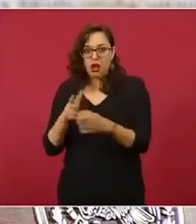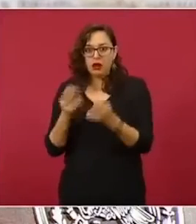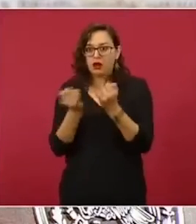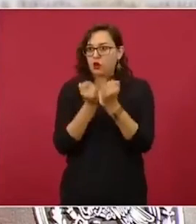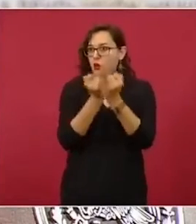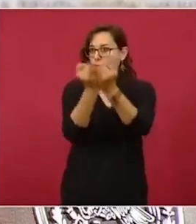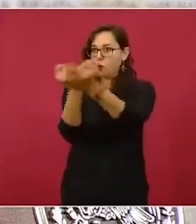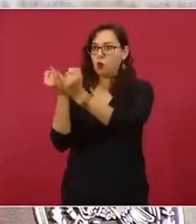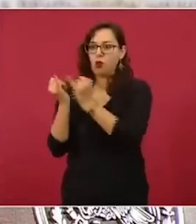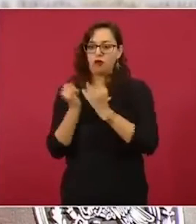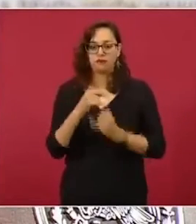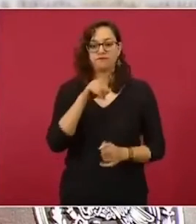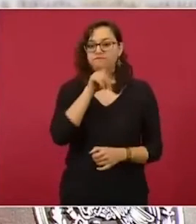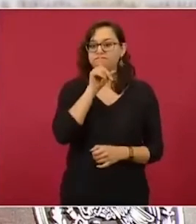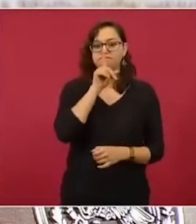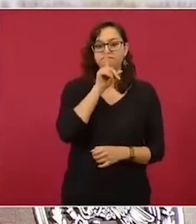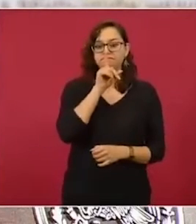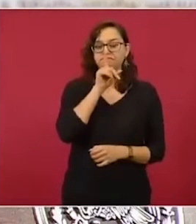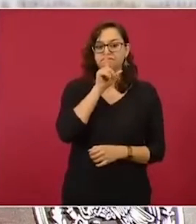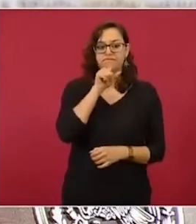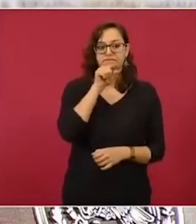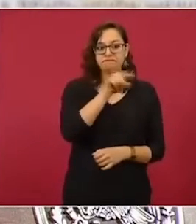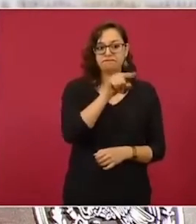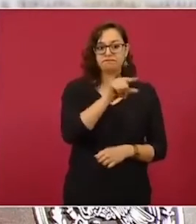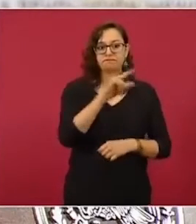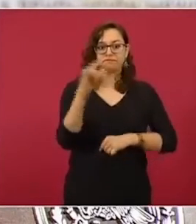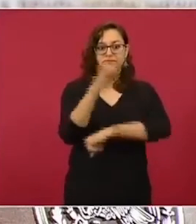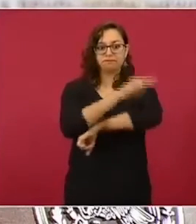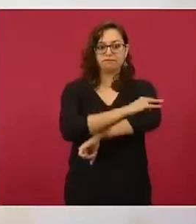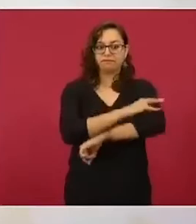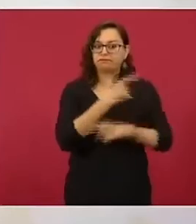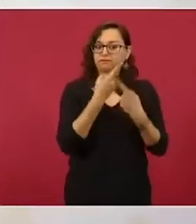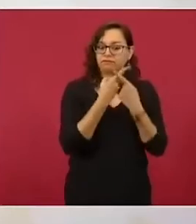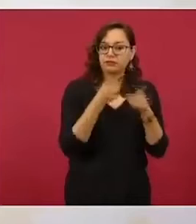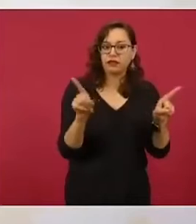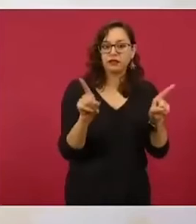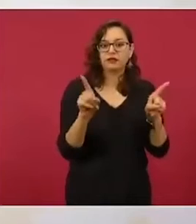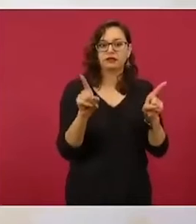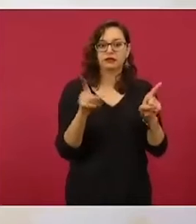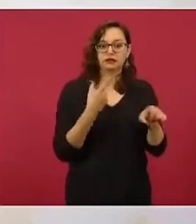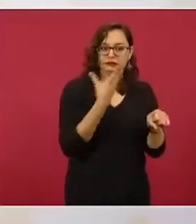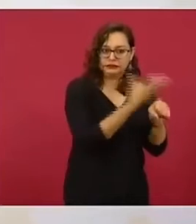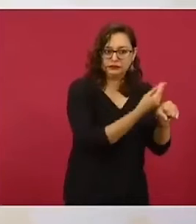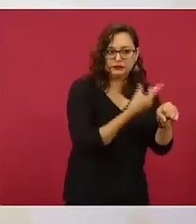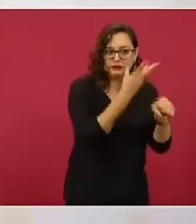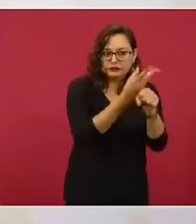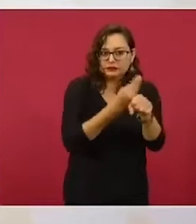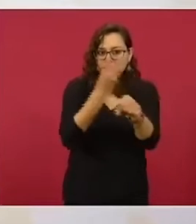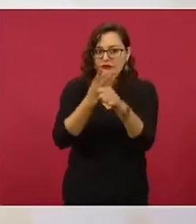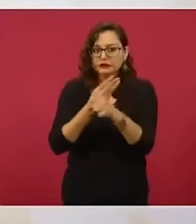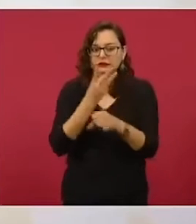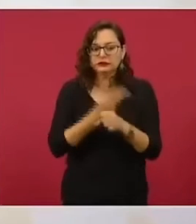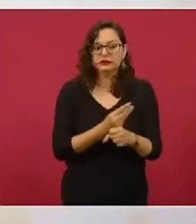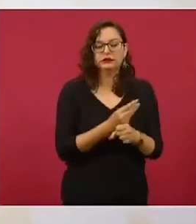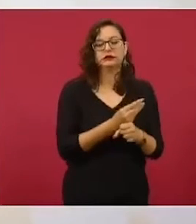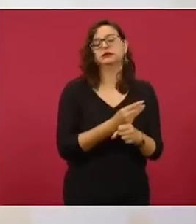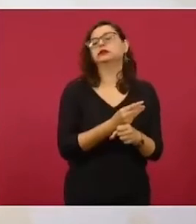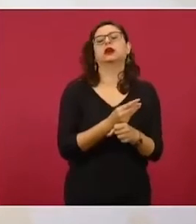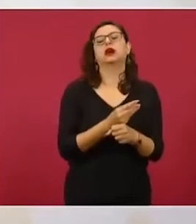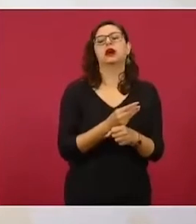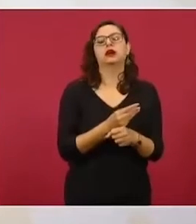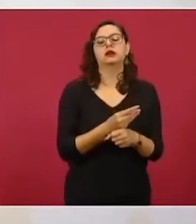para viajes de